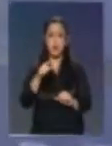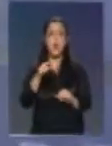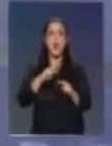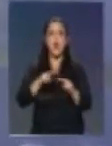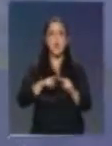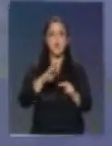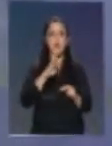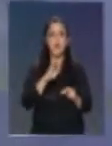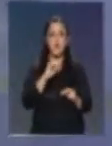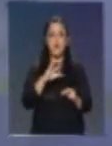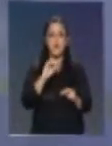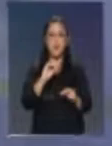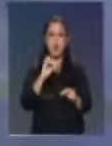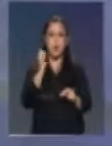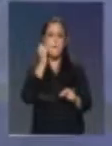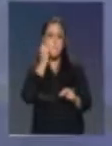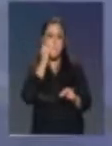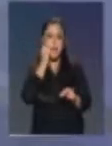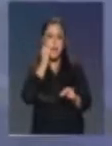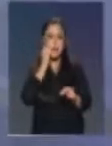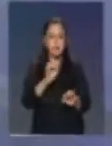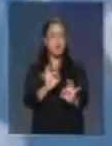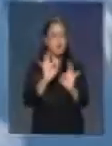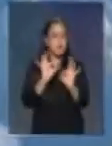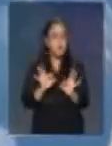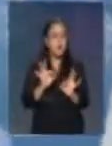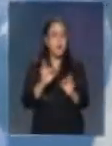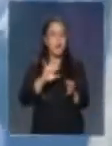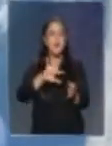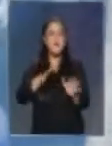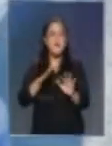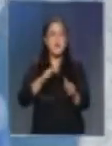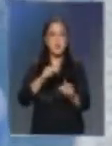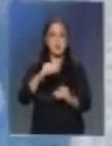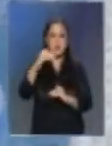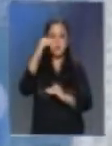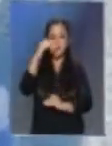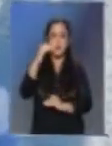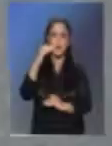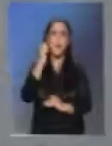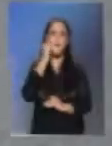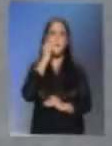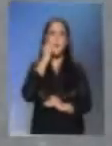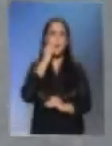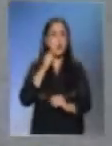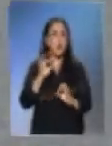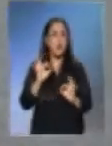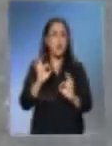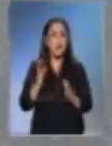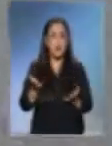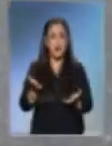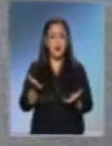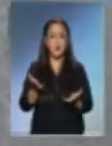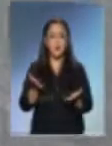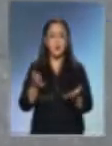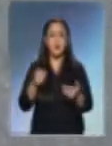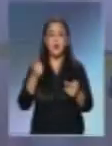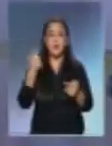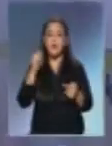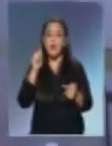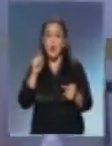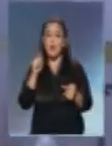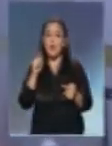extremadamente específico, que es mucho más parecido todavía al plástico convencional, que le podemos dar más